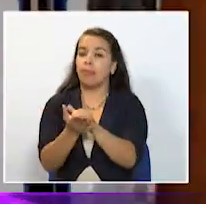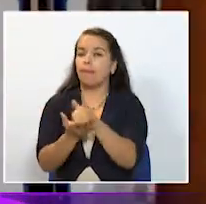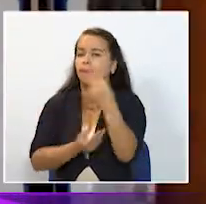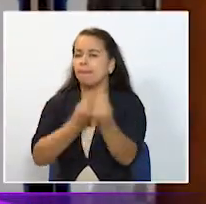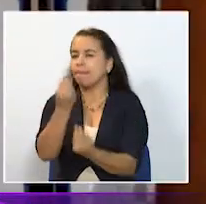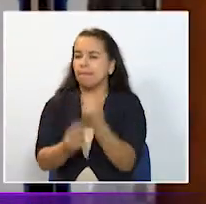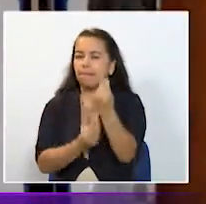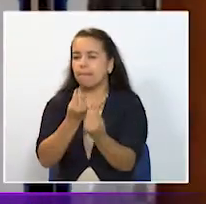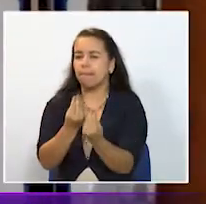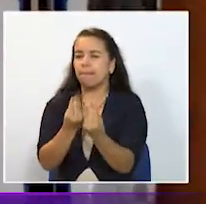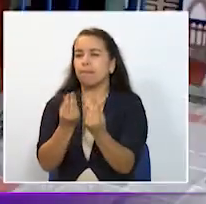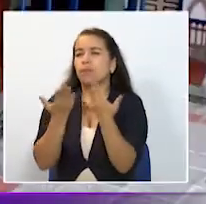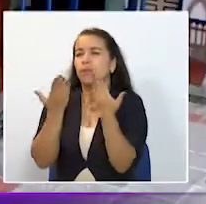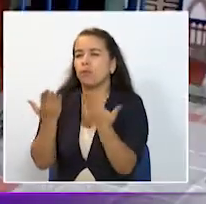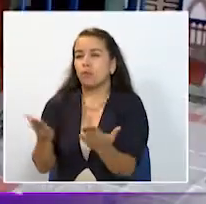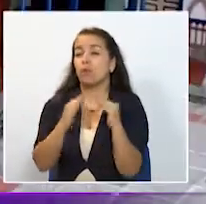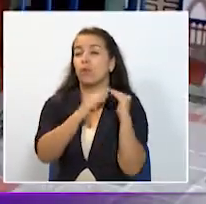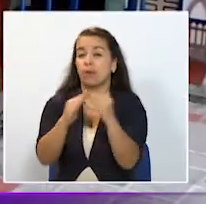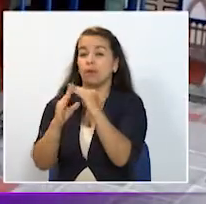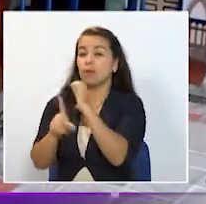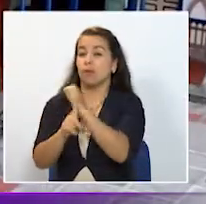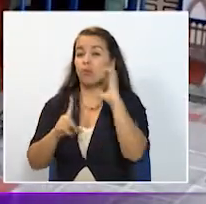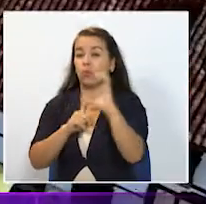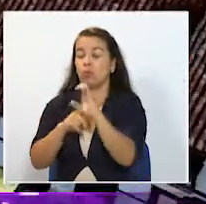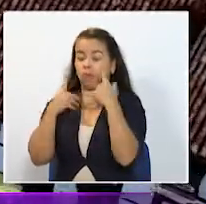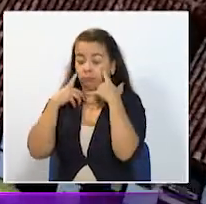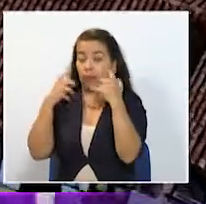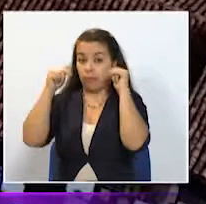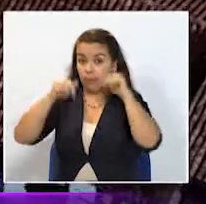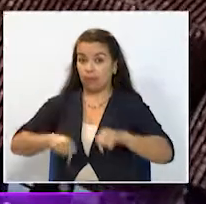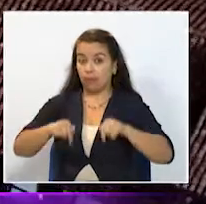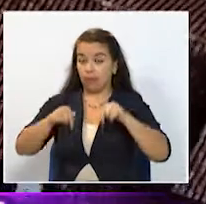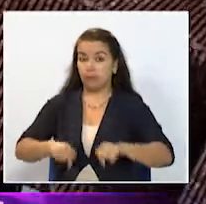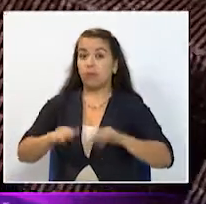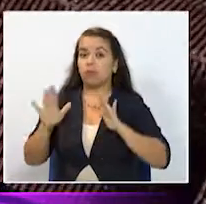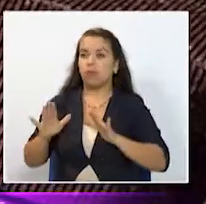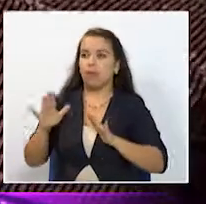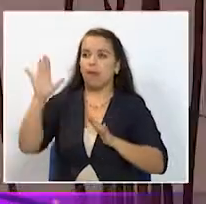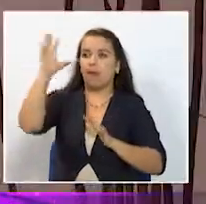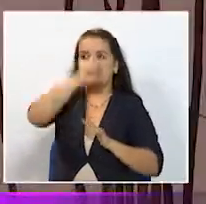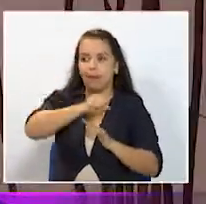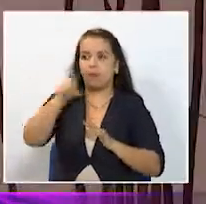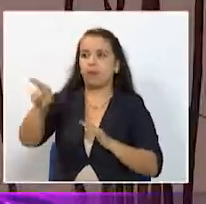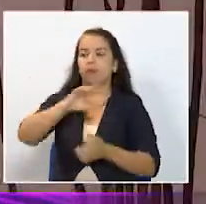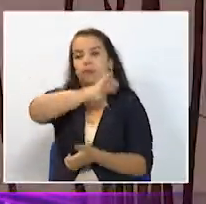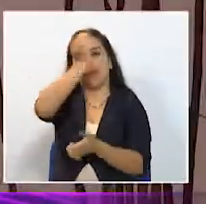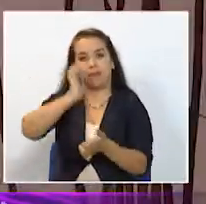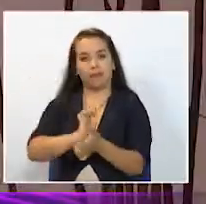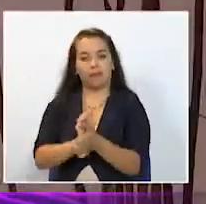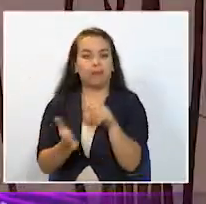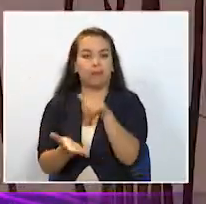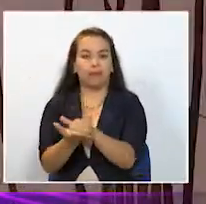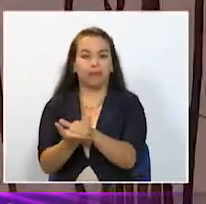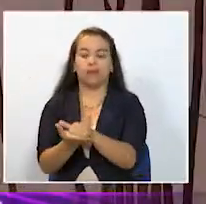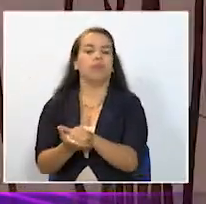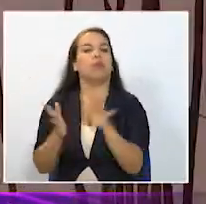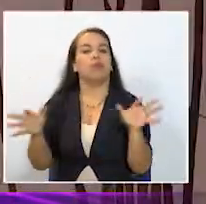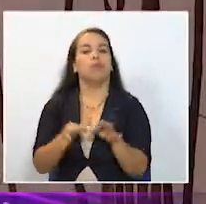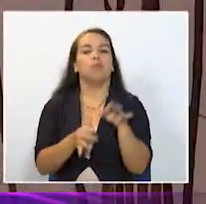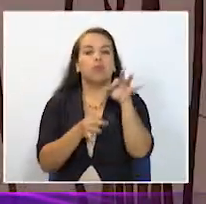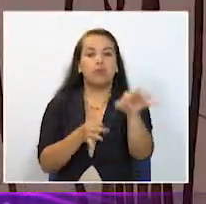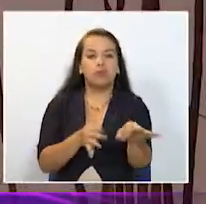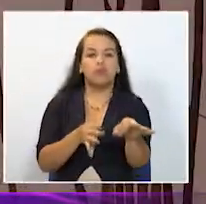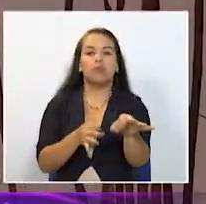con esa casa de la cultura maravillosa que tenemos en un referente a nivel del eje cafetero de un municipio